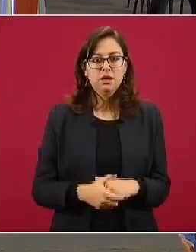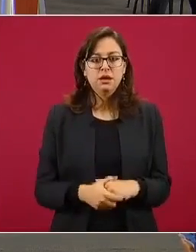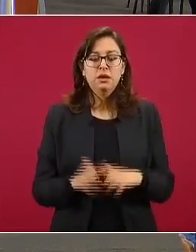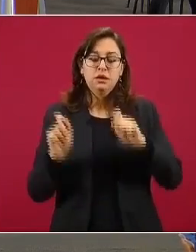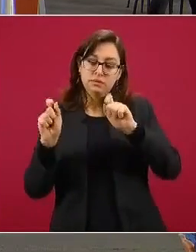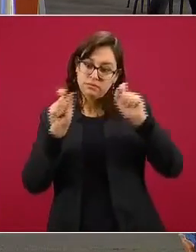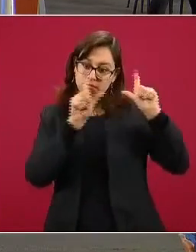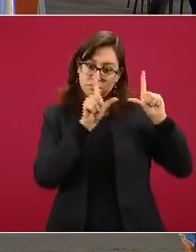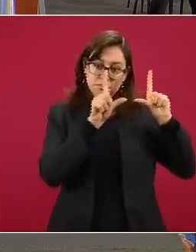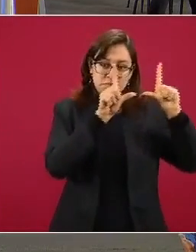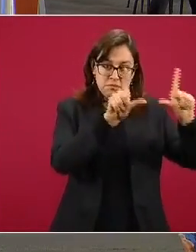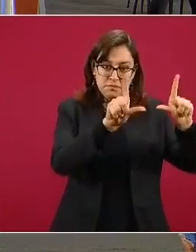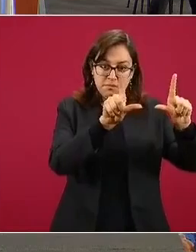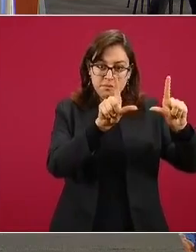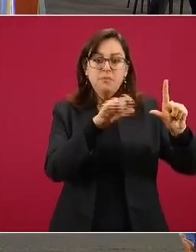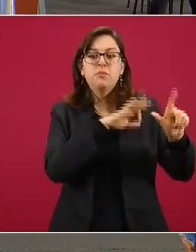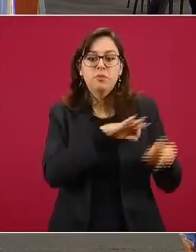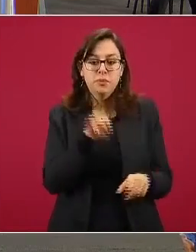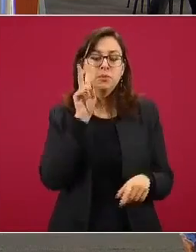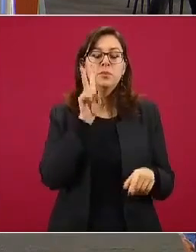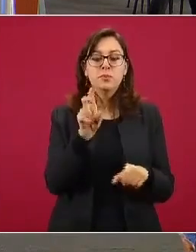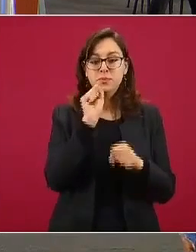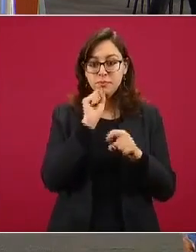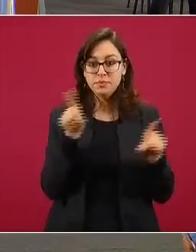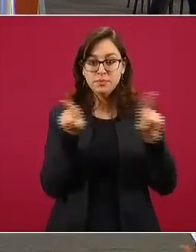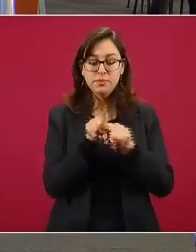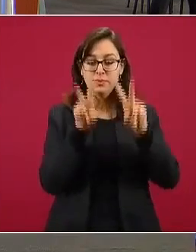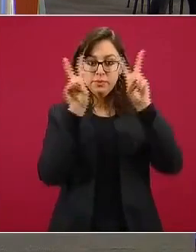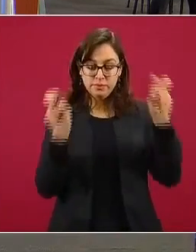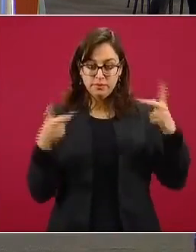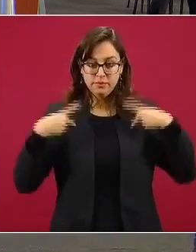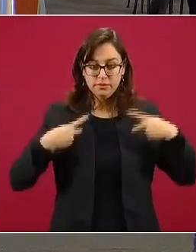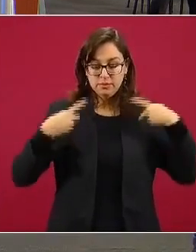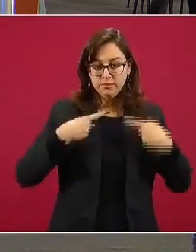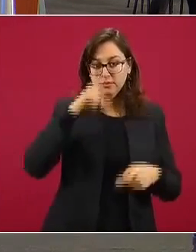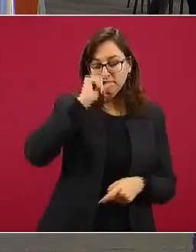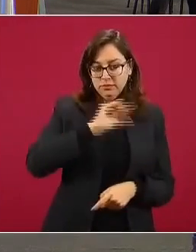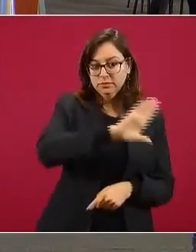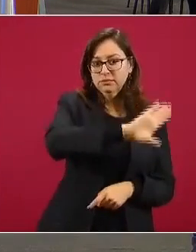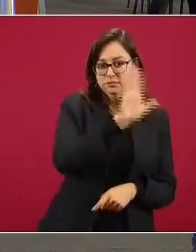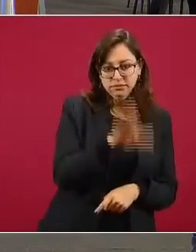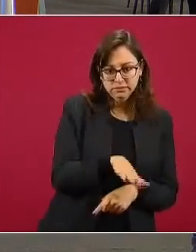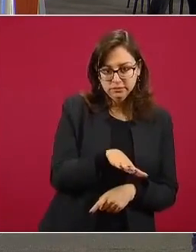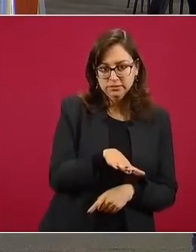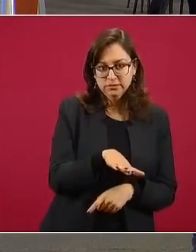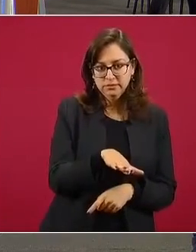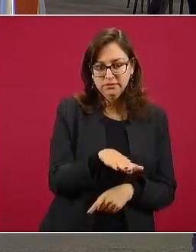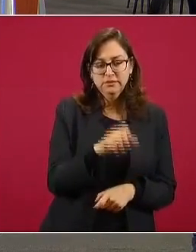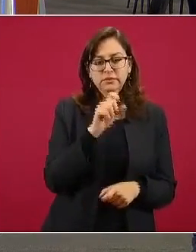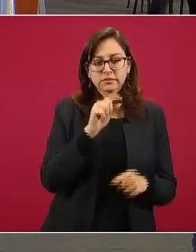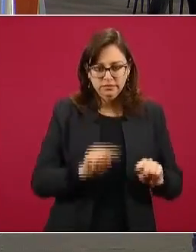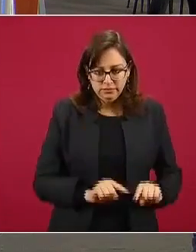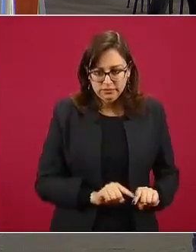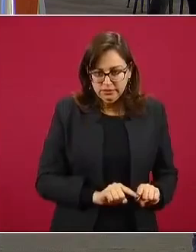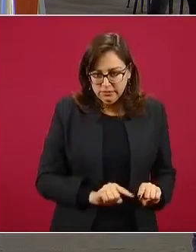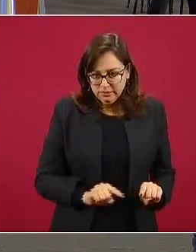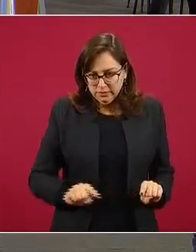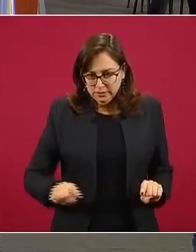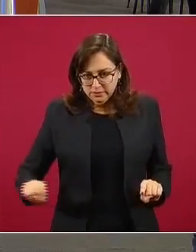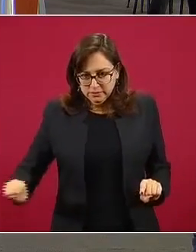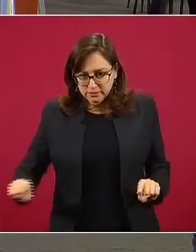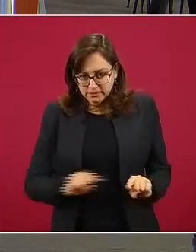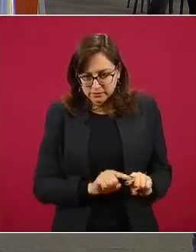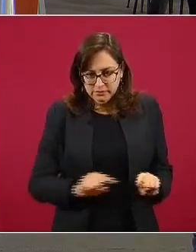inserta de cada gráfica la misma curva, pero para las defunciones. Es la misma que está en la línea azul